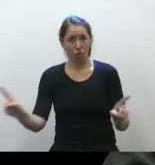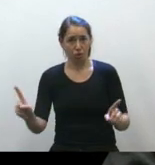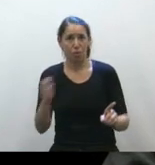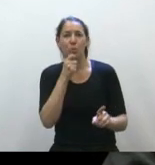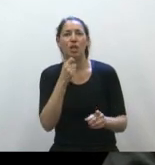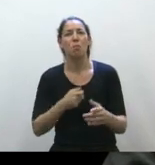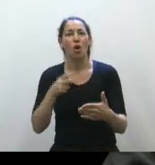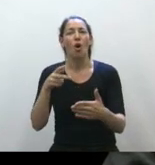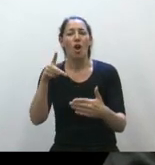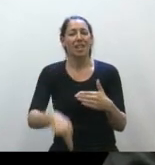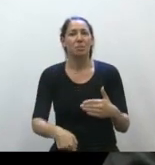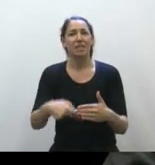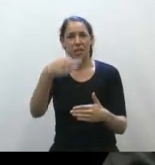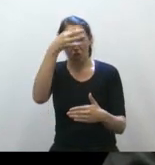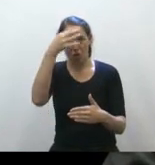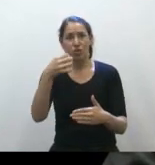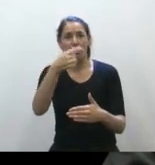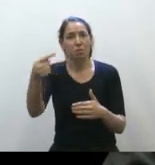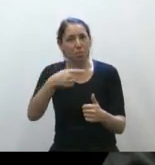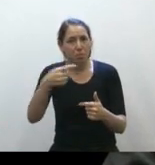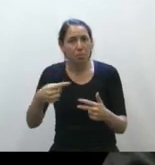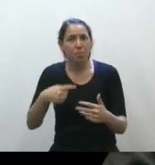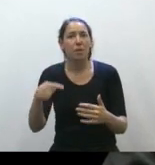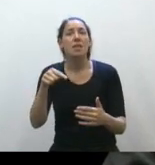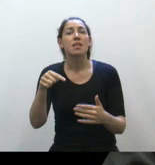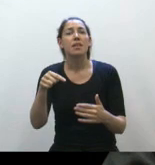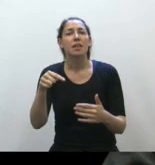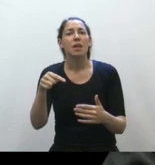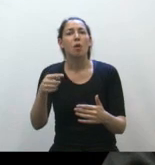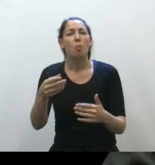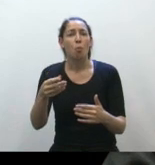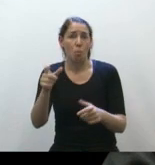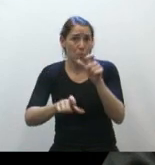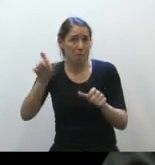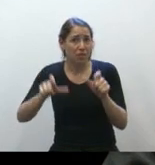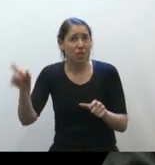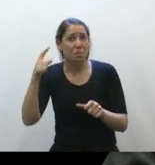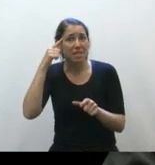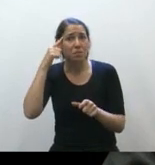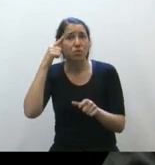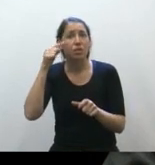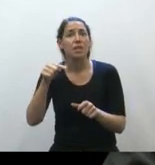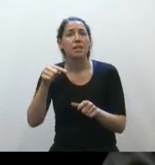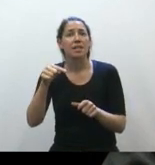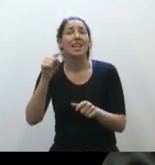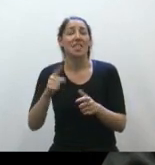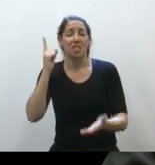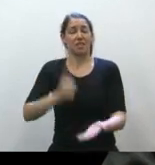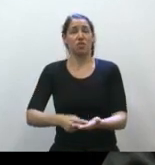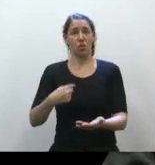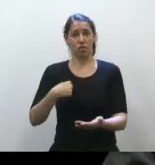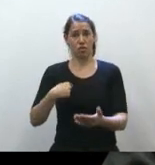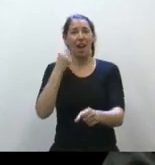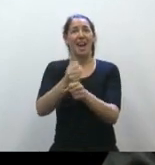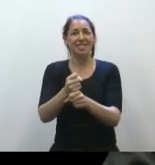se puede legalizar el aborto, muchos pensamos que eso es una decisión arbitraria, hasta la semana